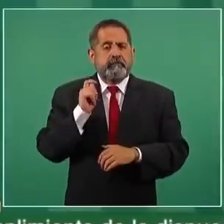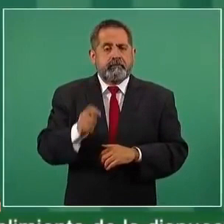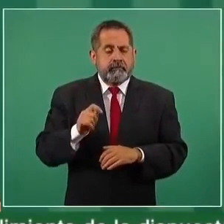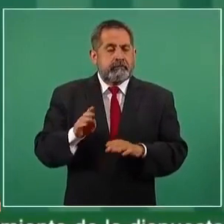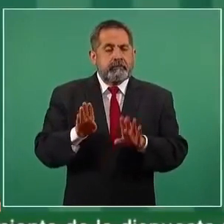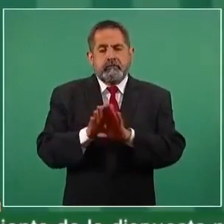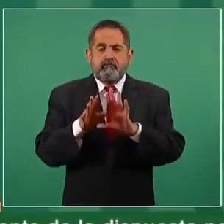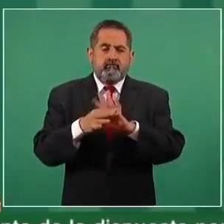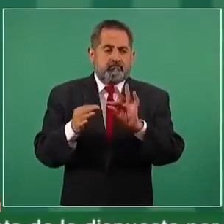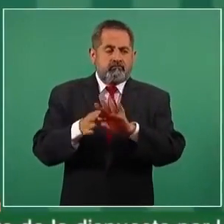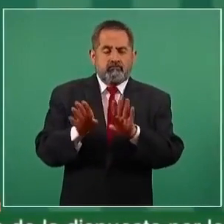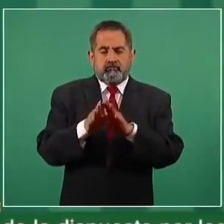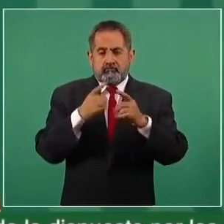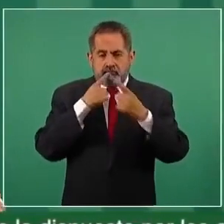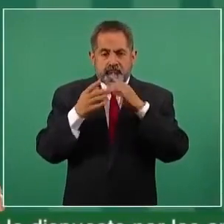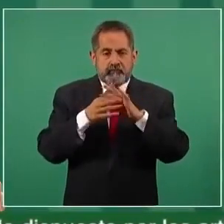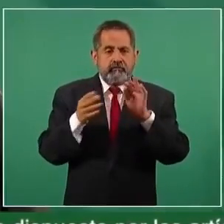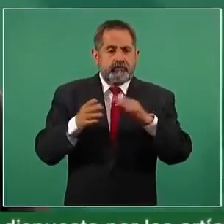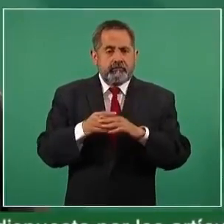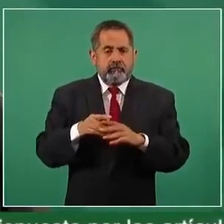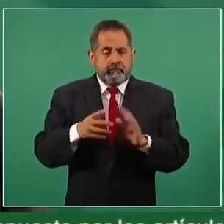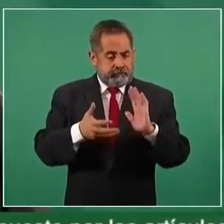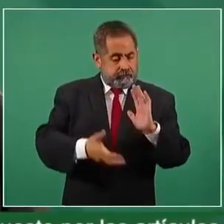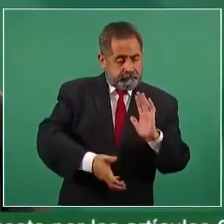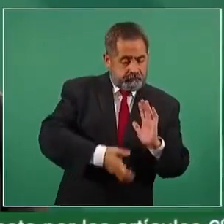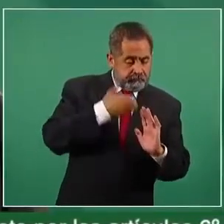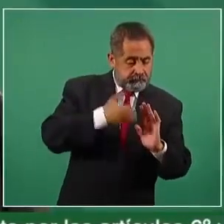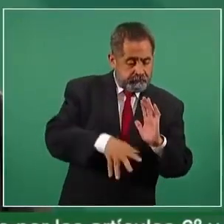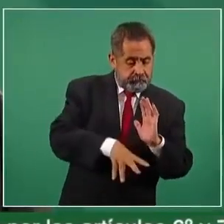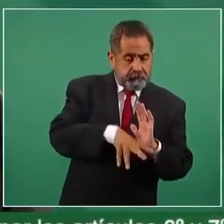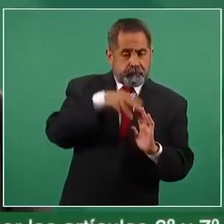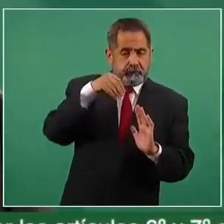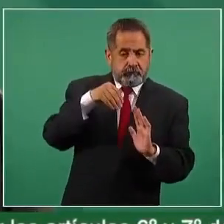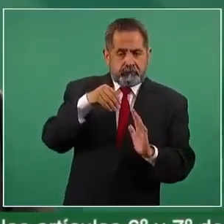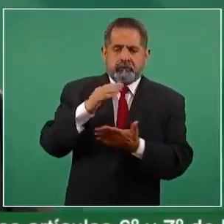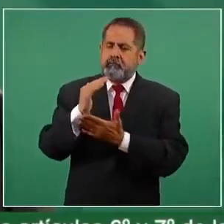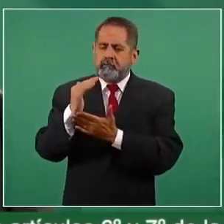extraer menos petróleo,